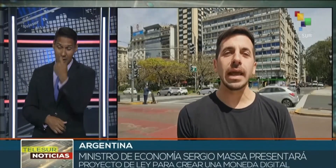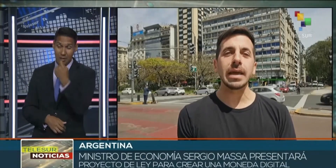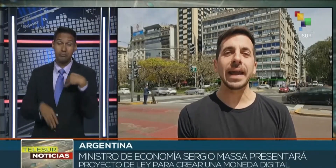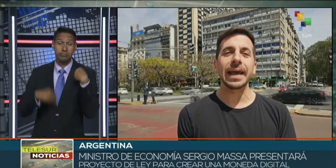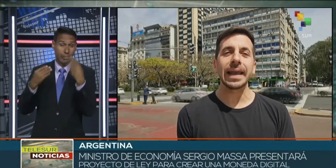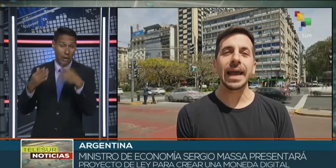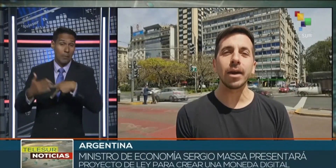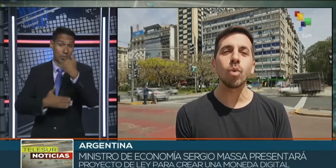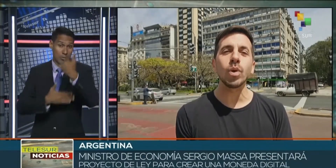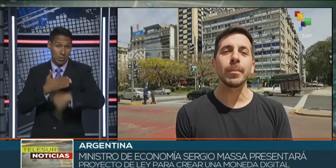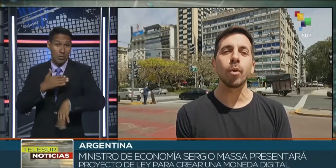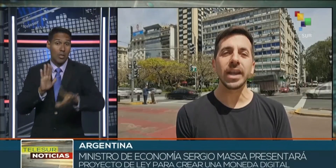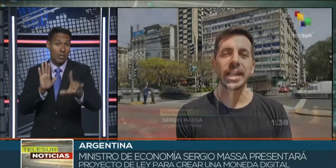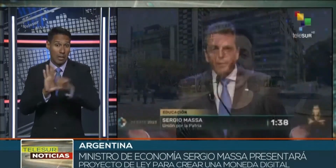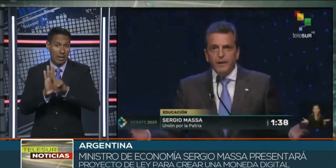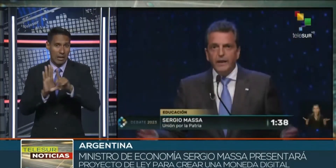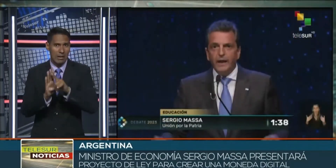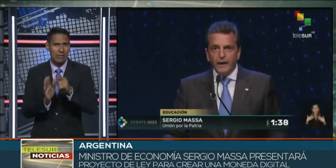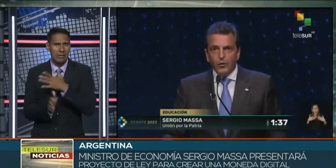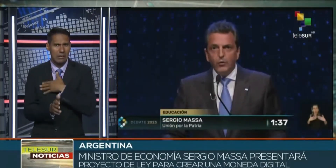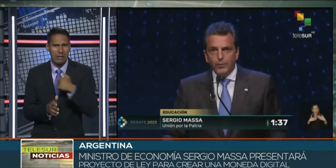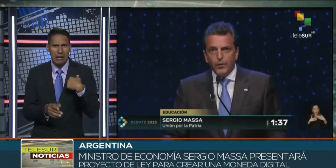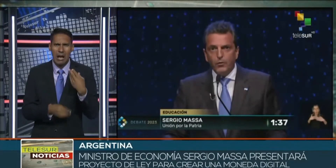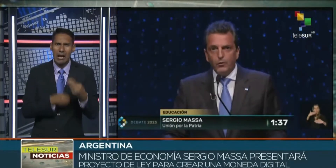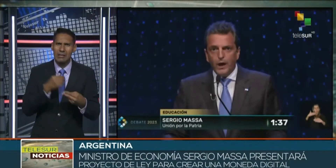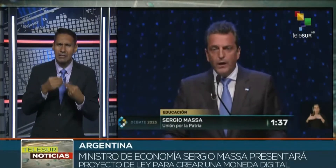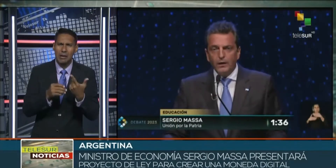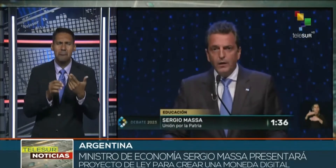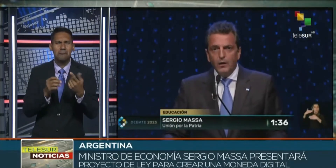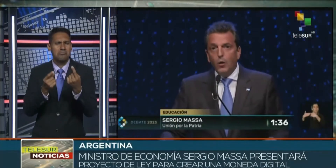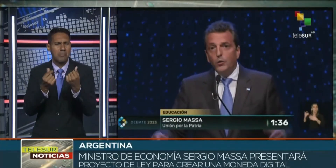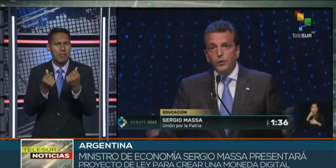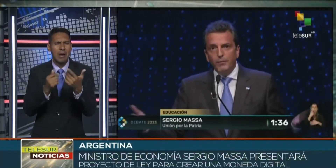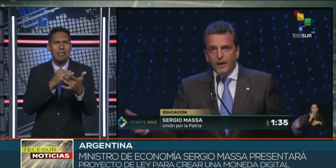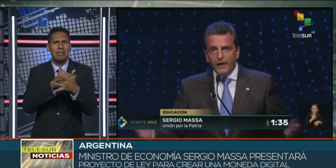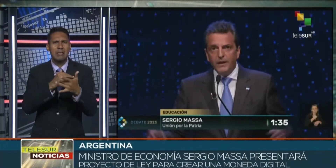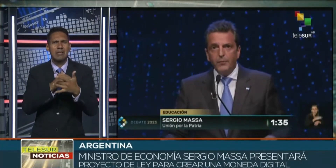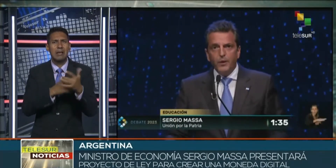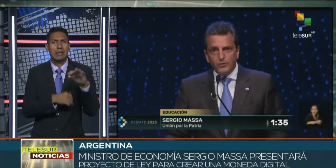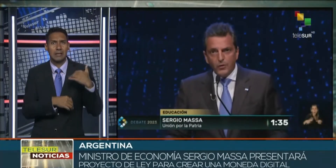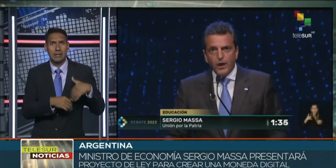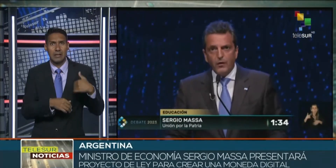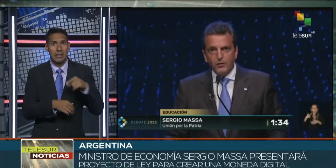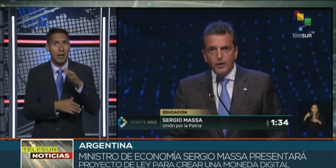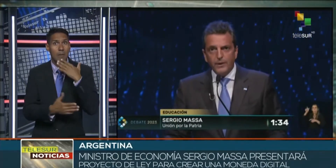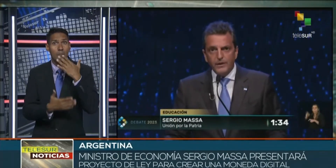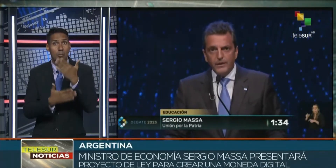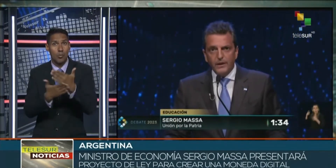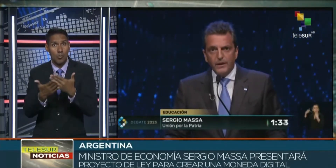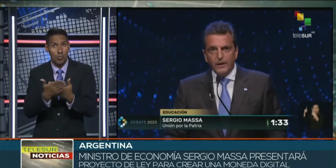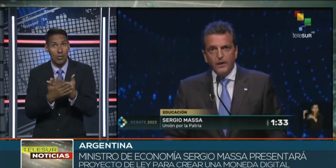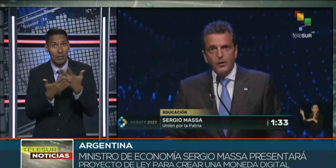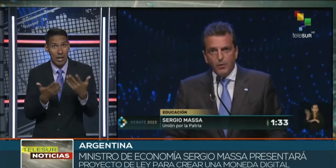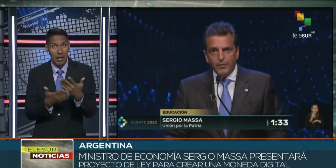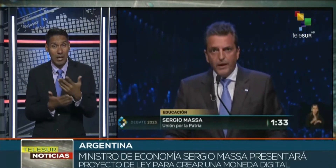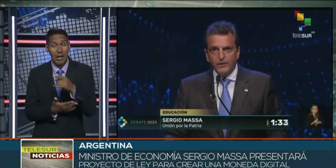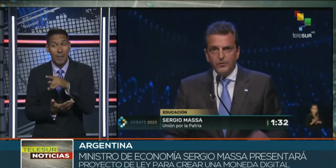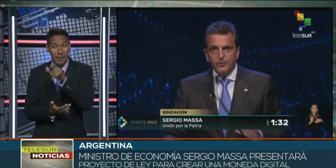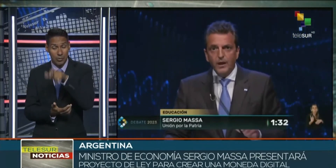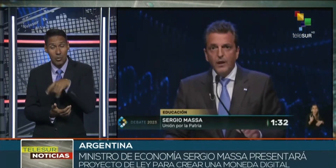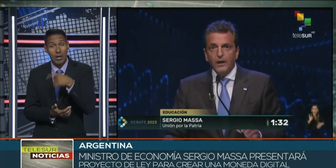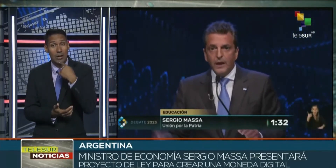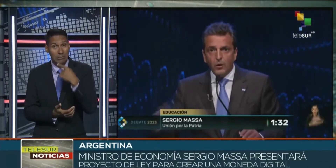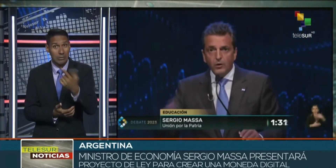proyecto de ley para crear una moneda digital argentina. La propuesta había sido anticipada por el funcionario que